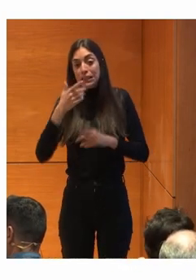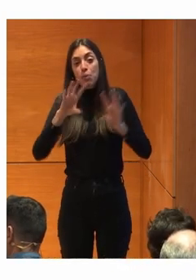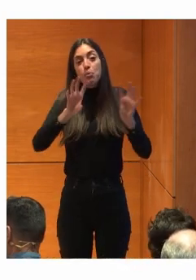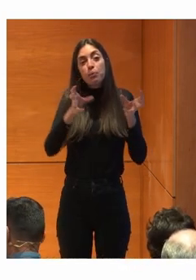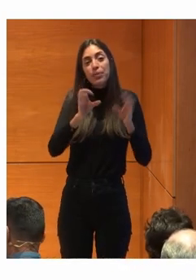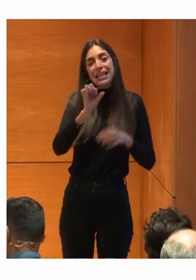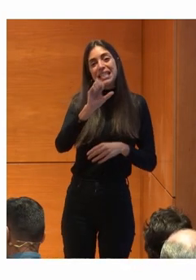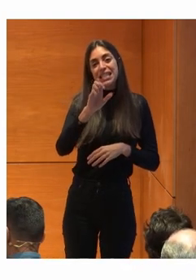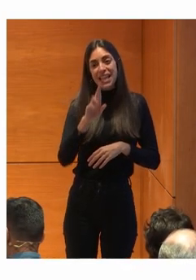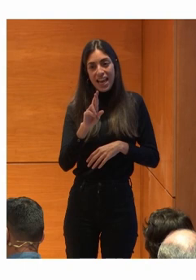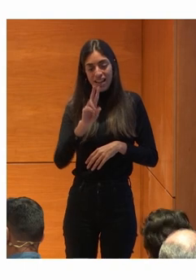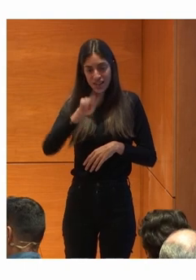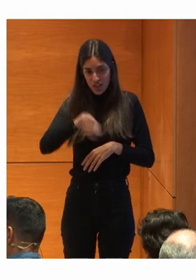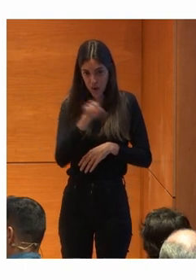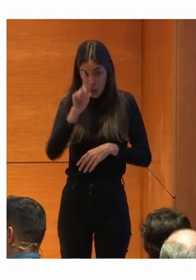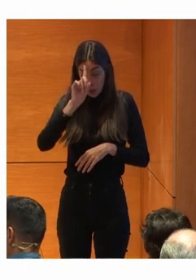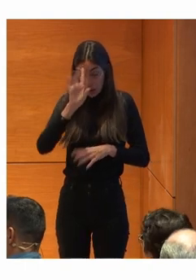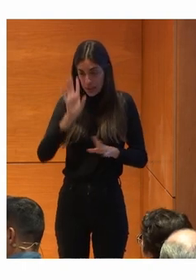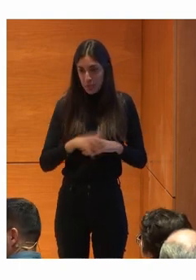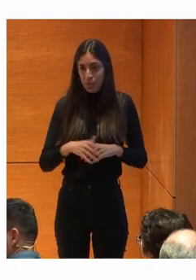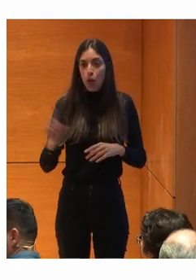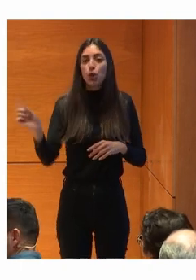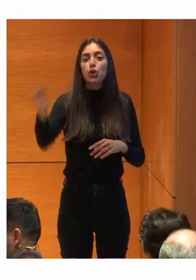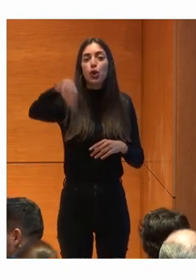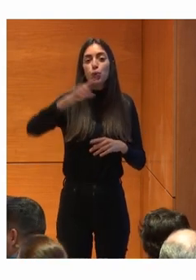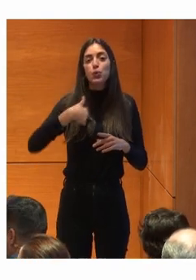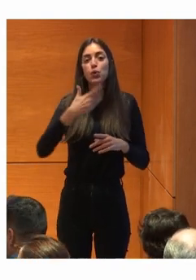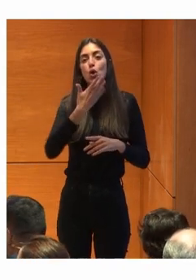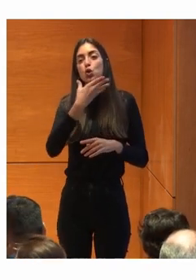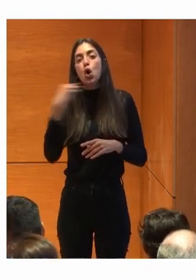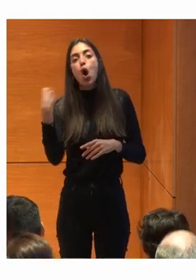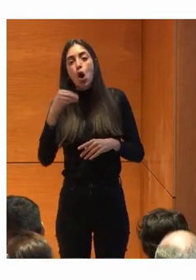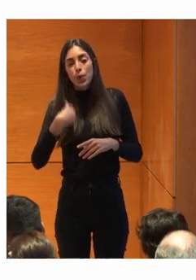esto Todos son muy jóvenes Y seguro que no os acordáis